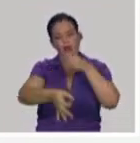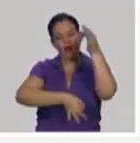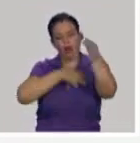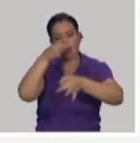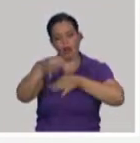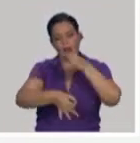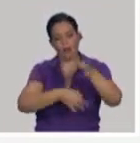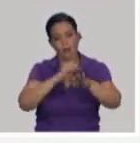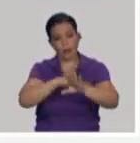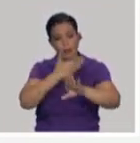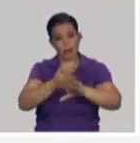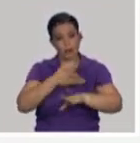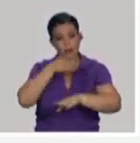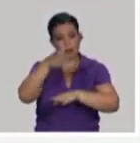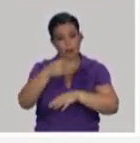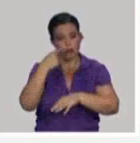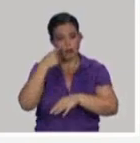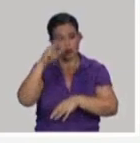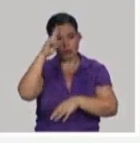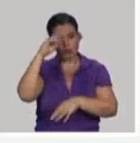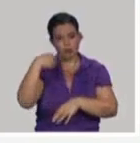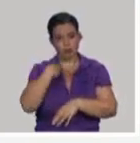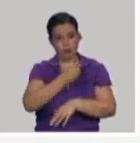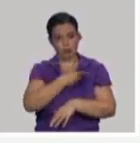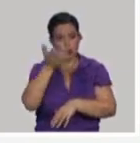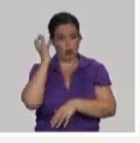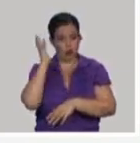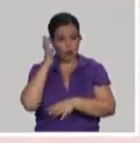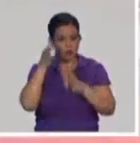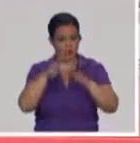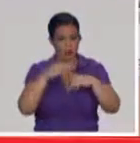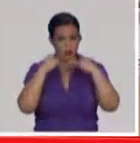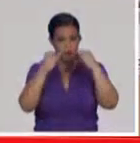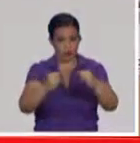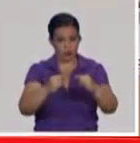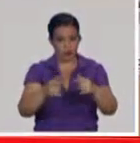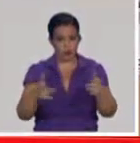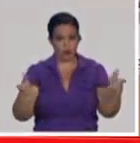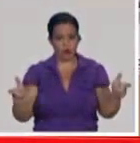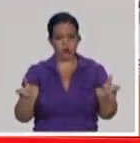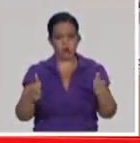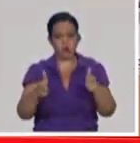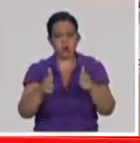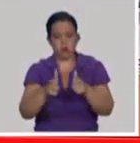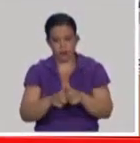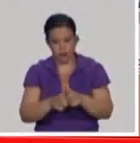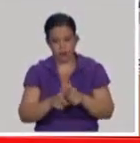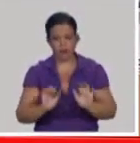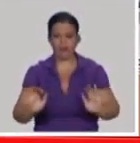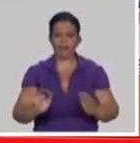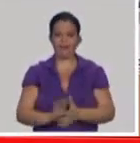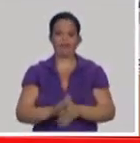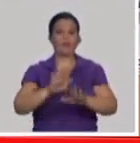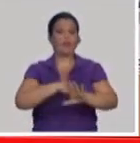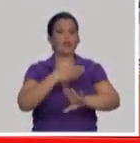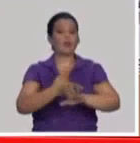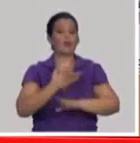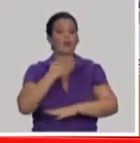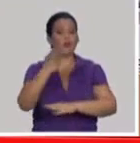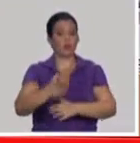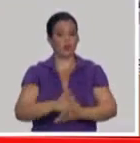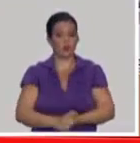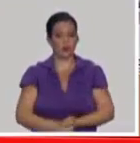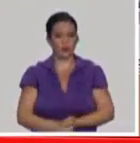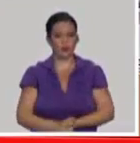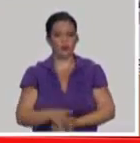del uso de las vacunas. Chocabón, hablando de ese número simbólico de hoy, de más de un millón de personas ya con una dosis, estamos hablando